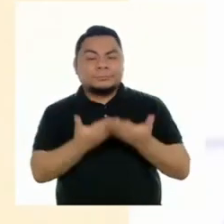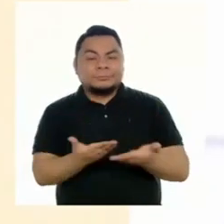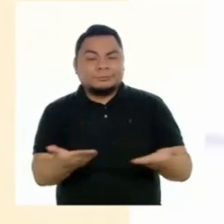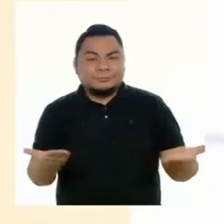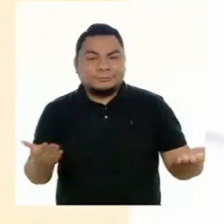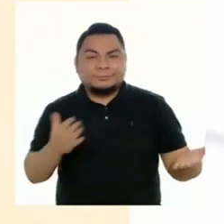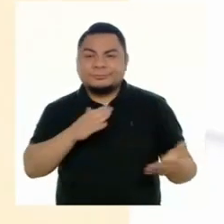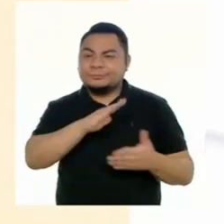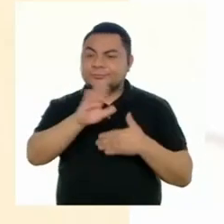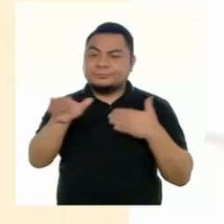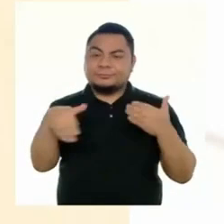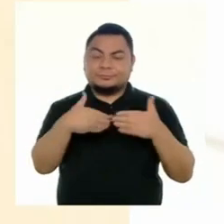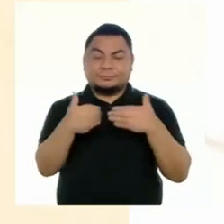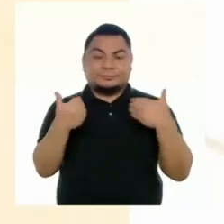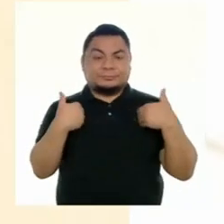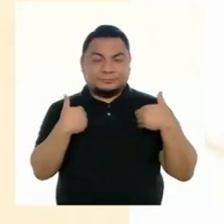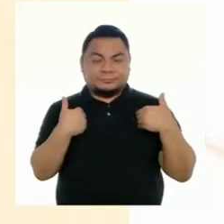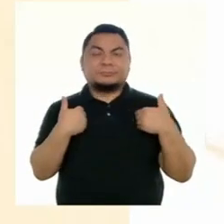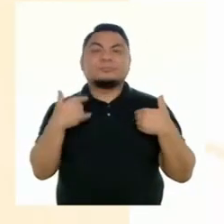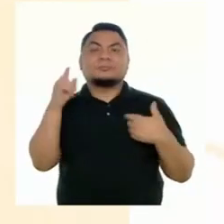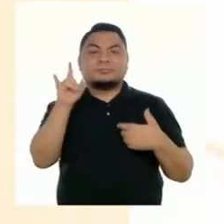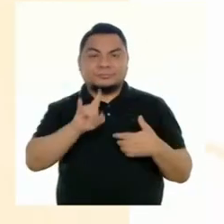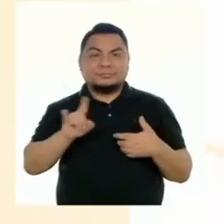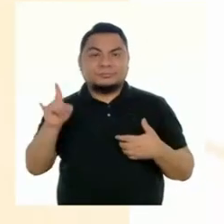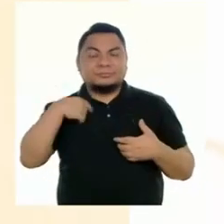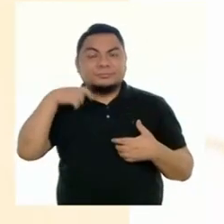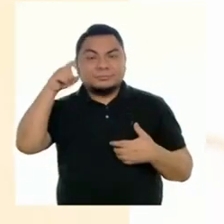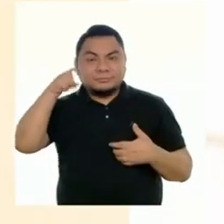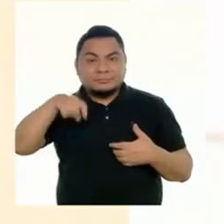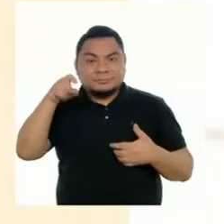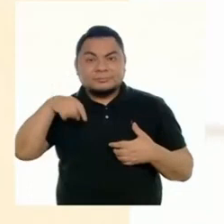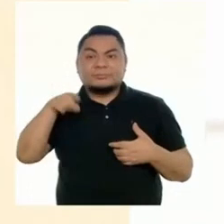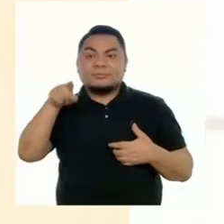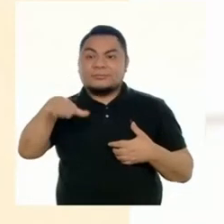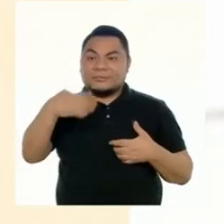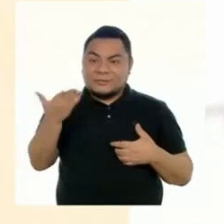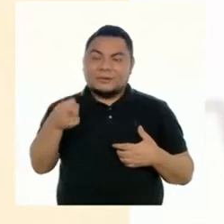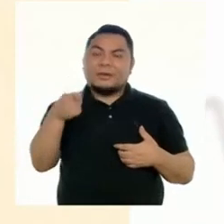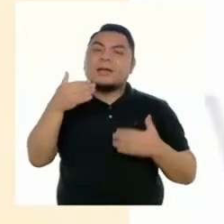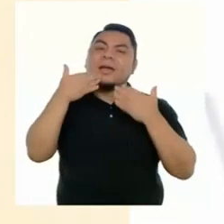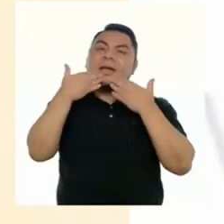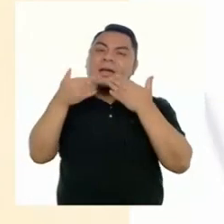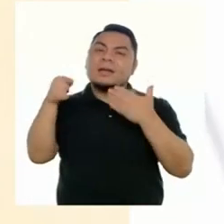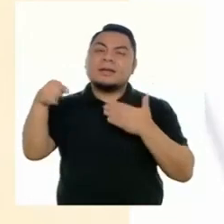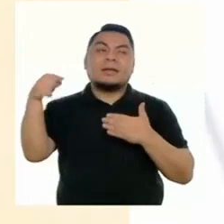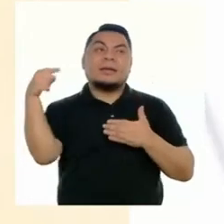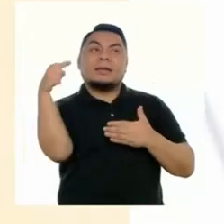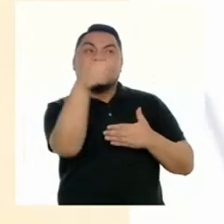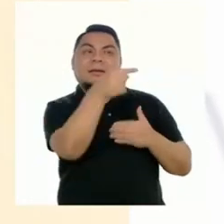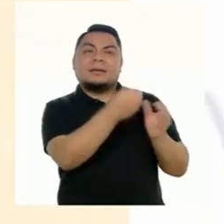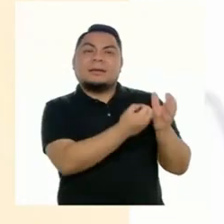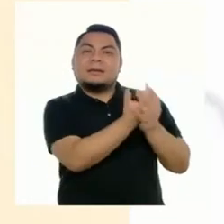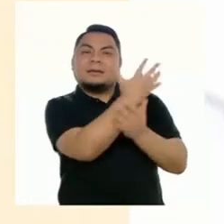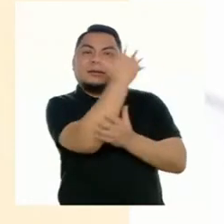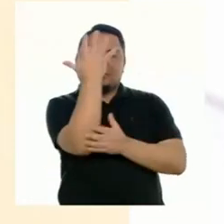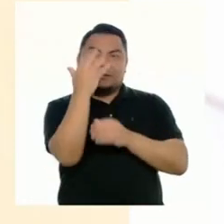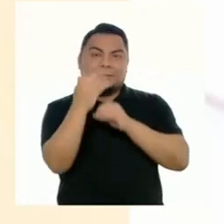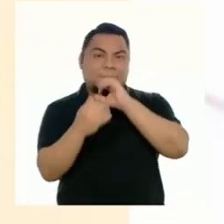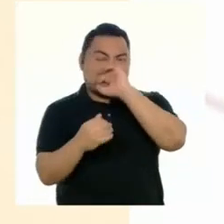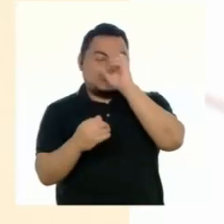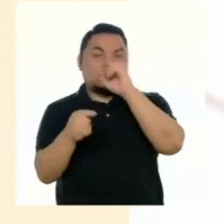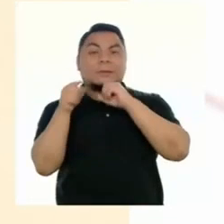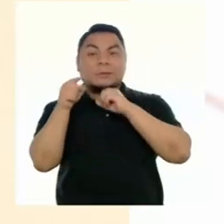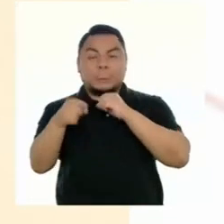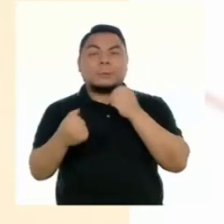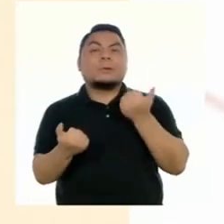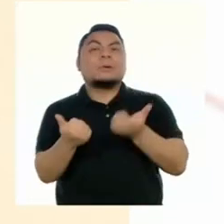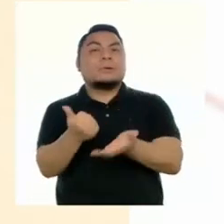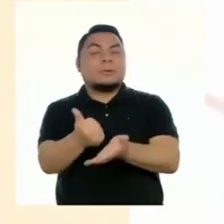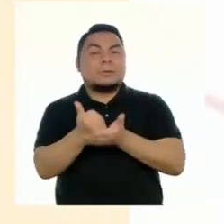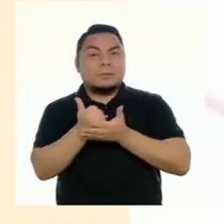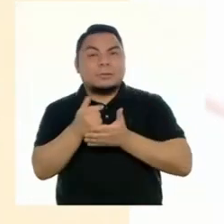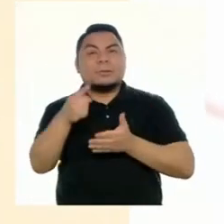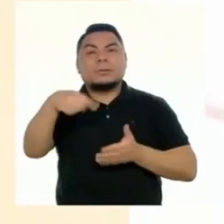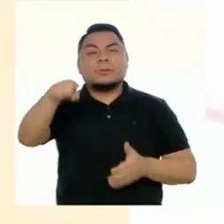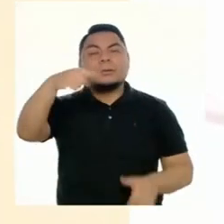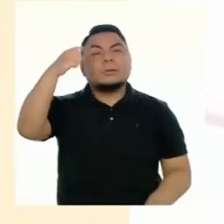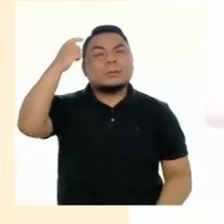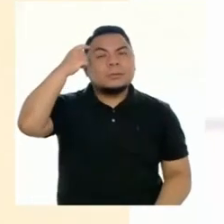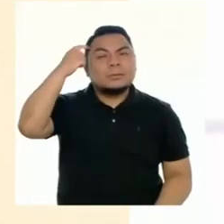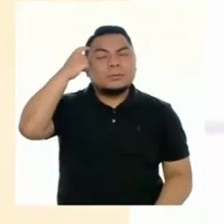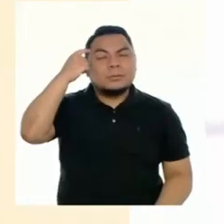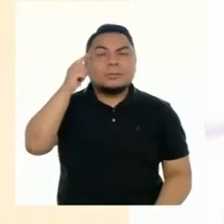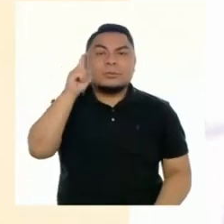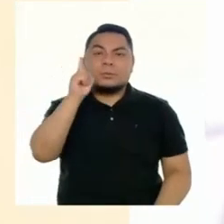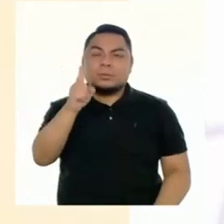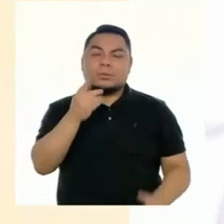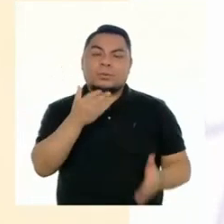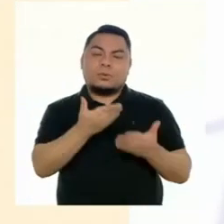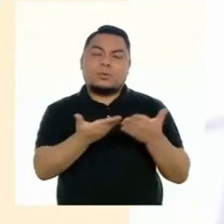materiales, todo lo que tenemos, usamos y necesitamos, existe gracias a la biodiversidad. Esto me puede ayudar a ir pensando